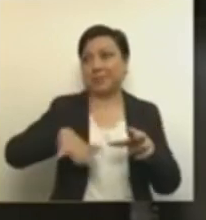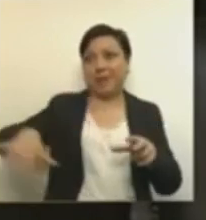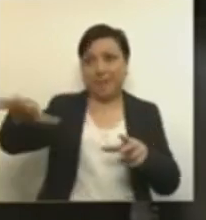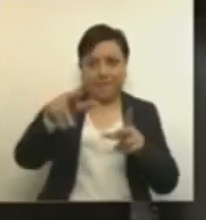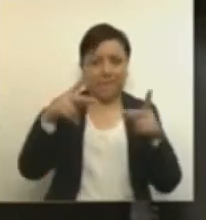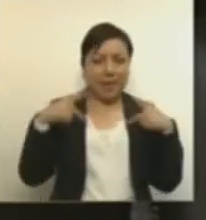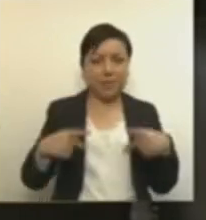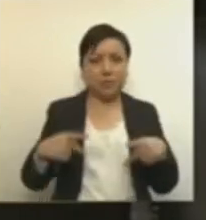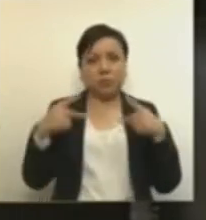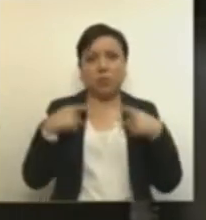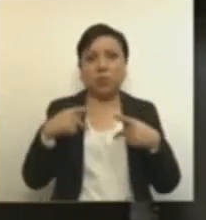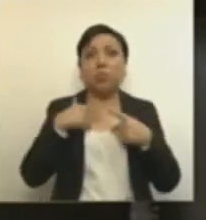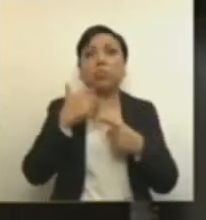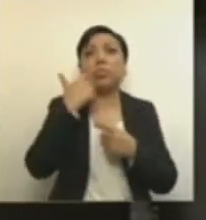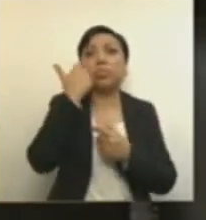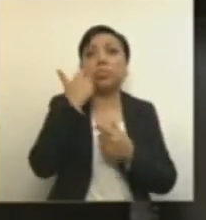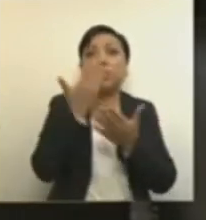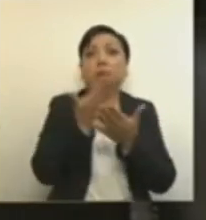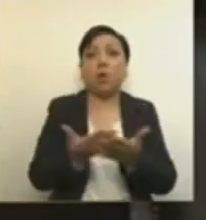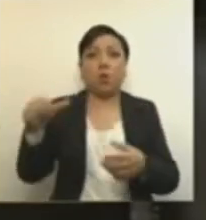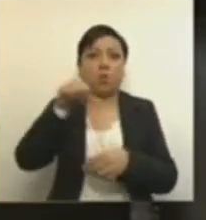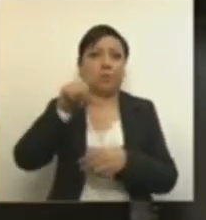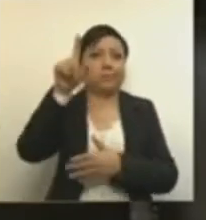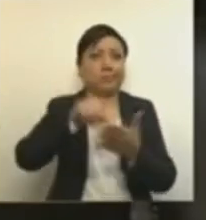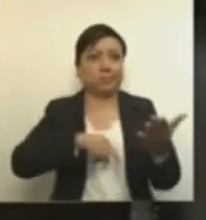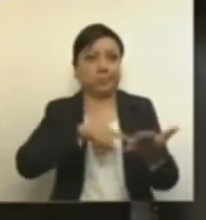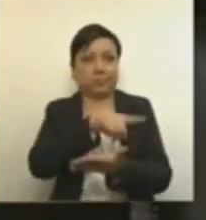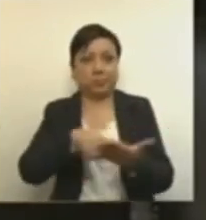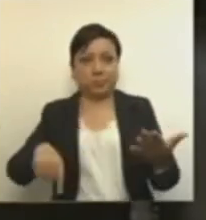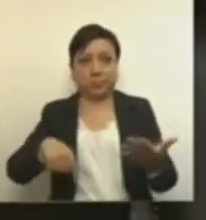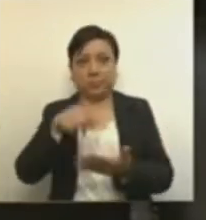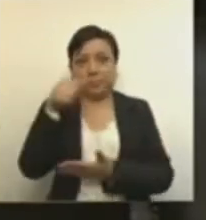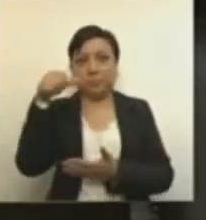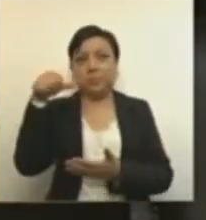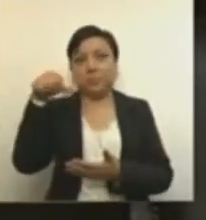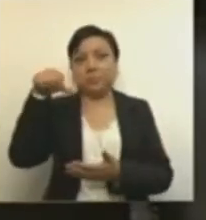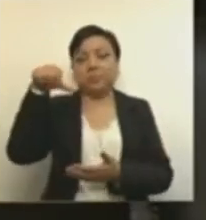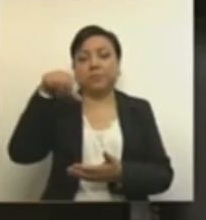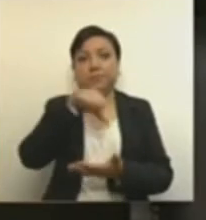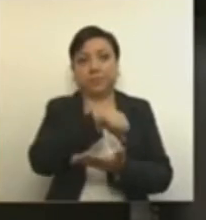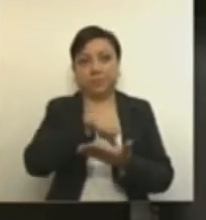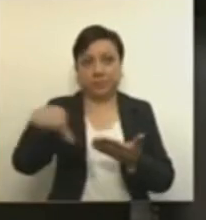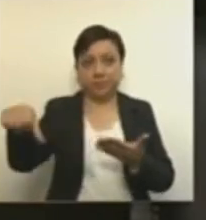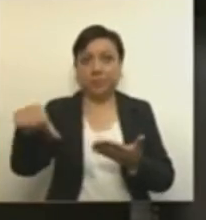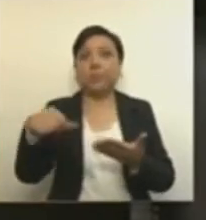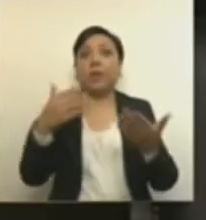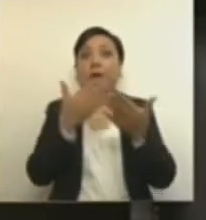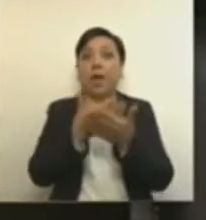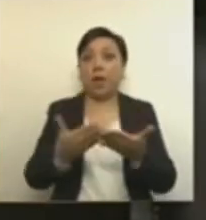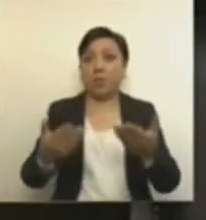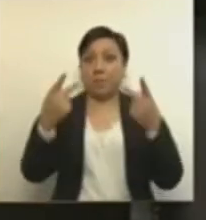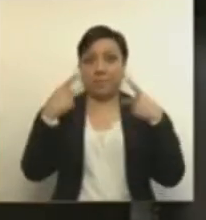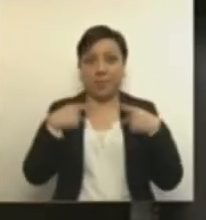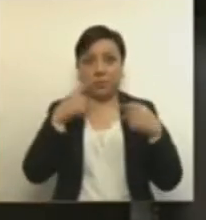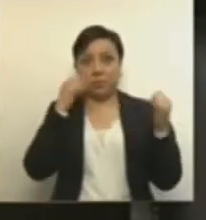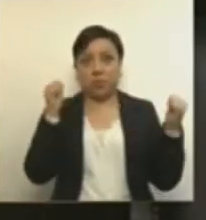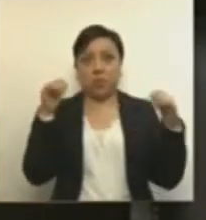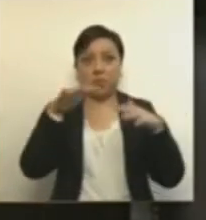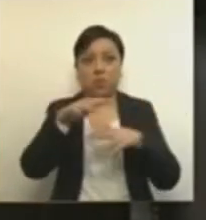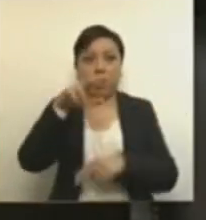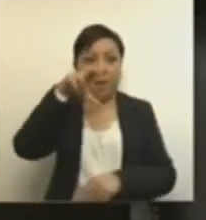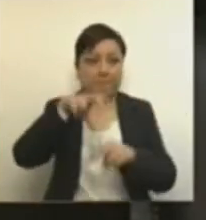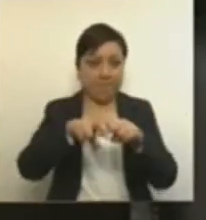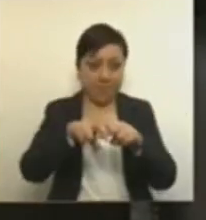injustamente desaparecer hoy. Quienes ahora ocupan un escaño aquí y únicamente votan por